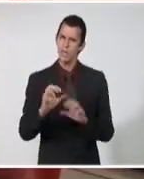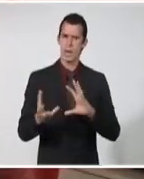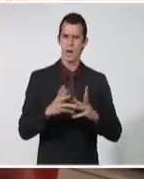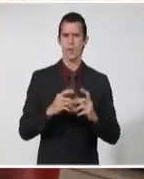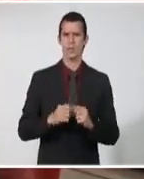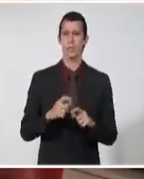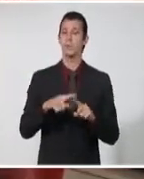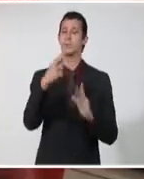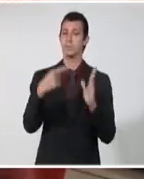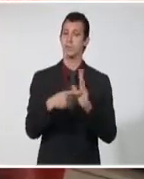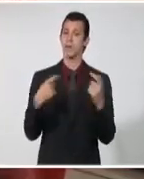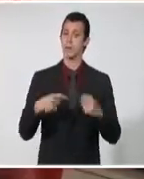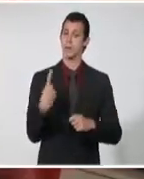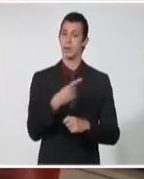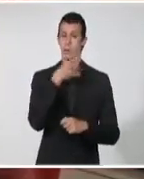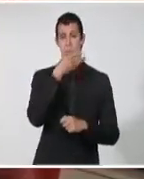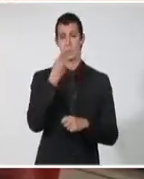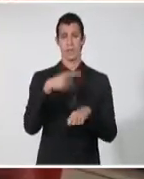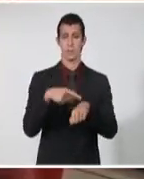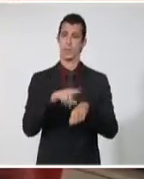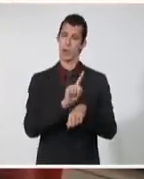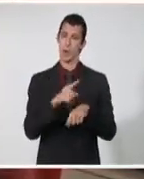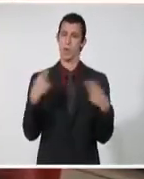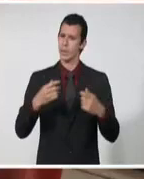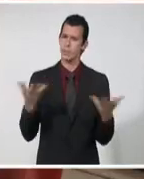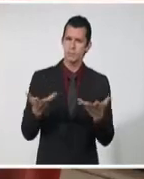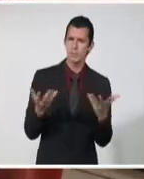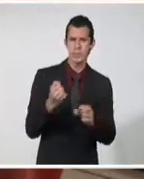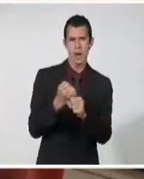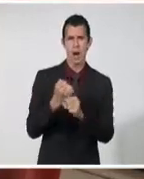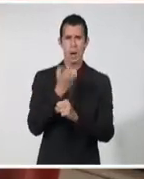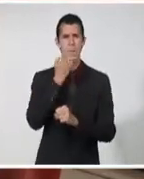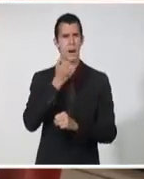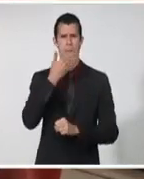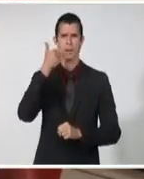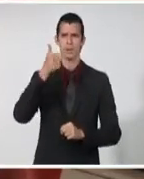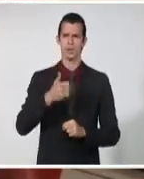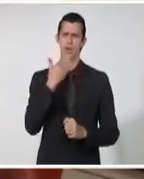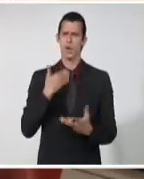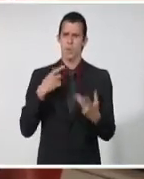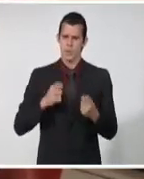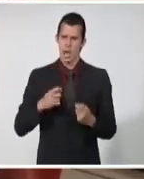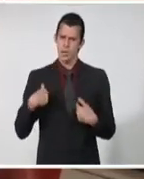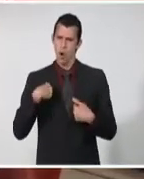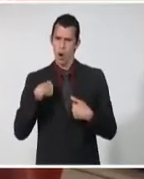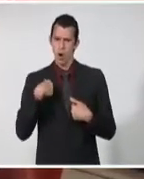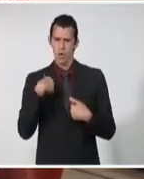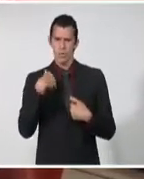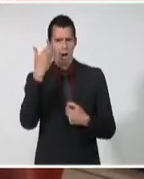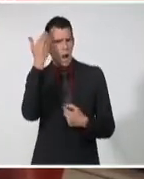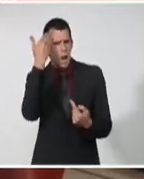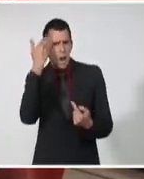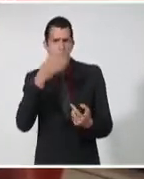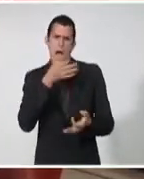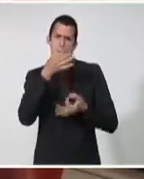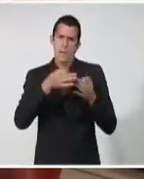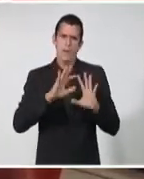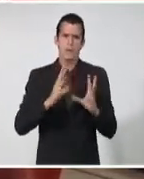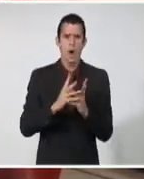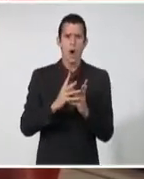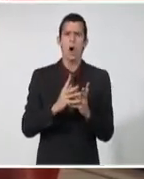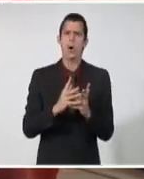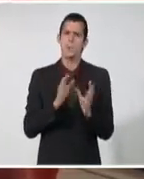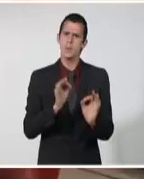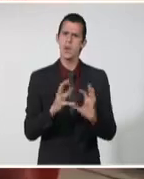vamos a discutir? ¿Cómo vamos a impulsar? ¿Cómo de verdaderamente vamos a darle cumplimiento a este lema que ha caracterizado y que ha